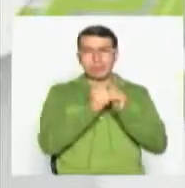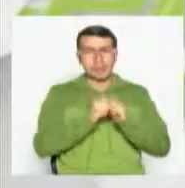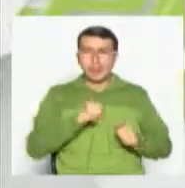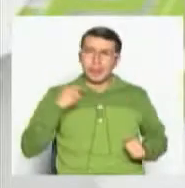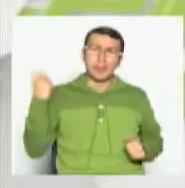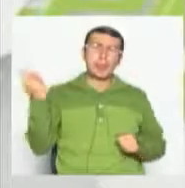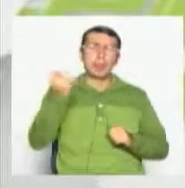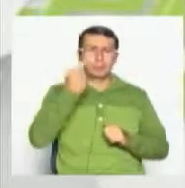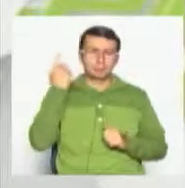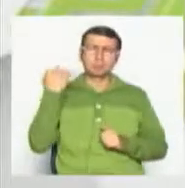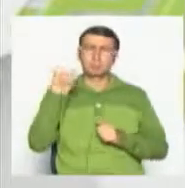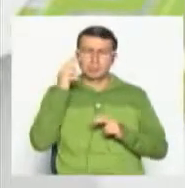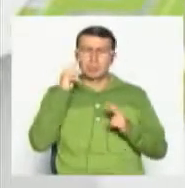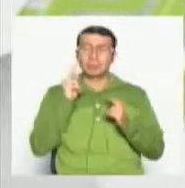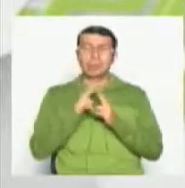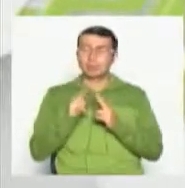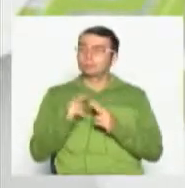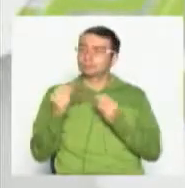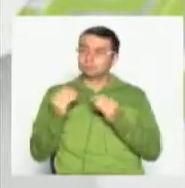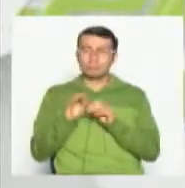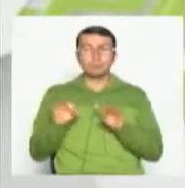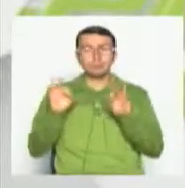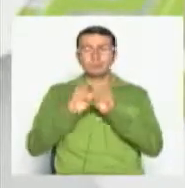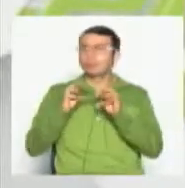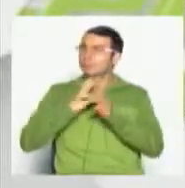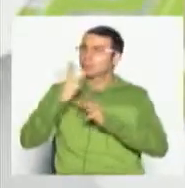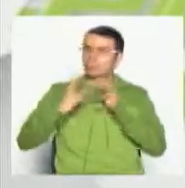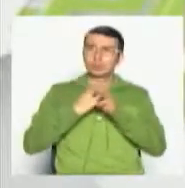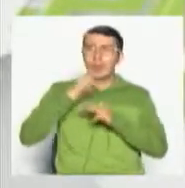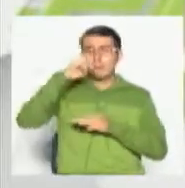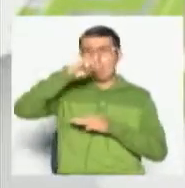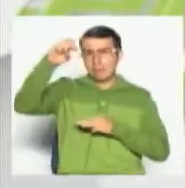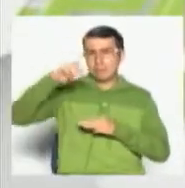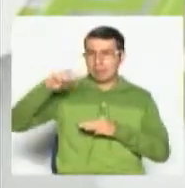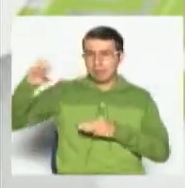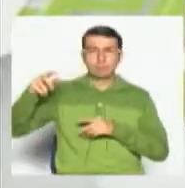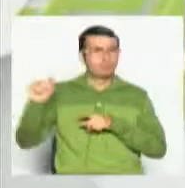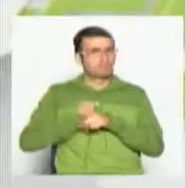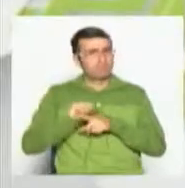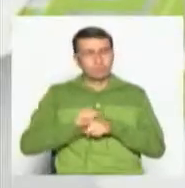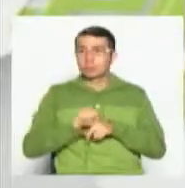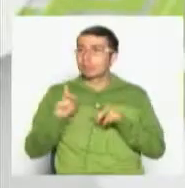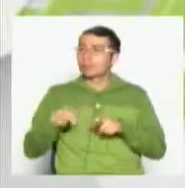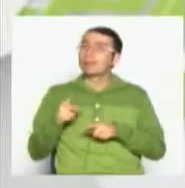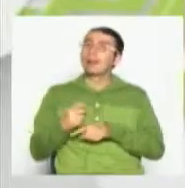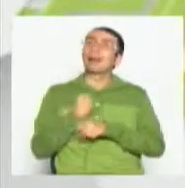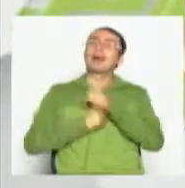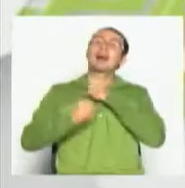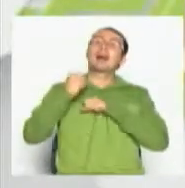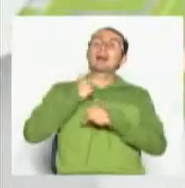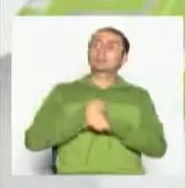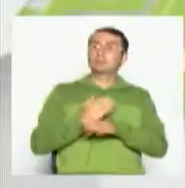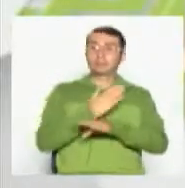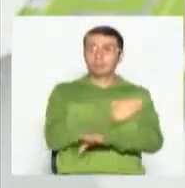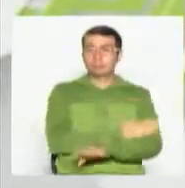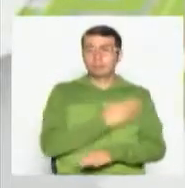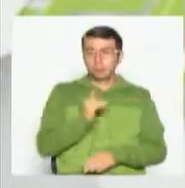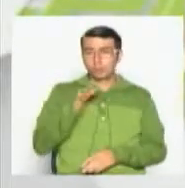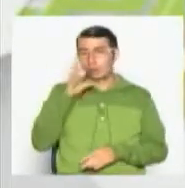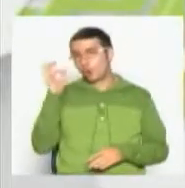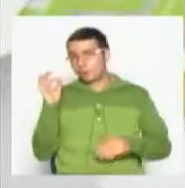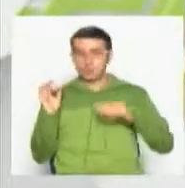deporte que creo que en la mayor parte de países del mundo se practica, incluso ya de unos años para acá lo practican hombres y mujeres